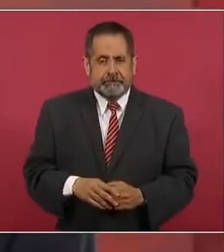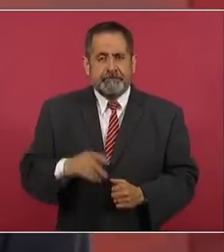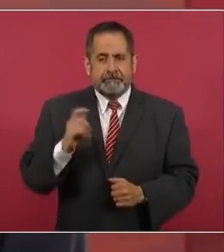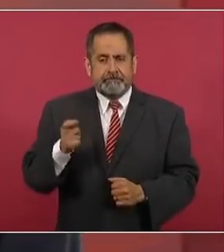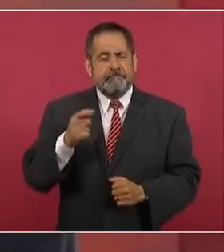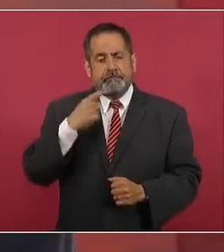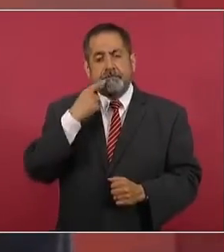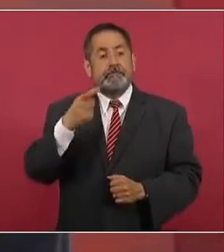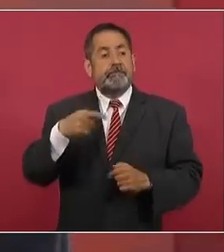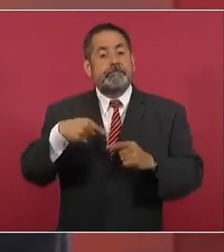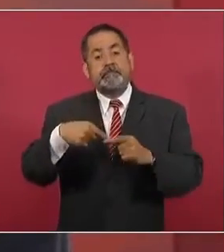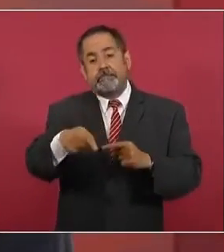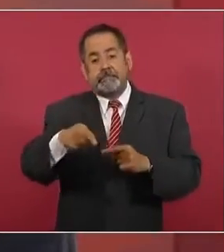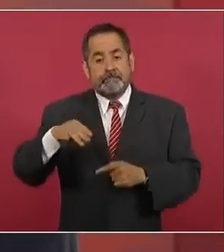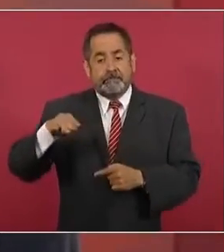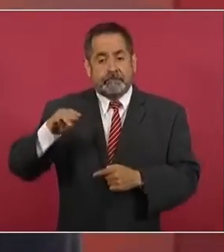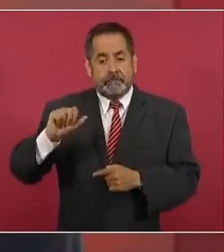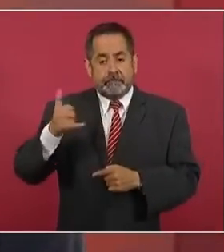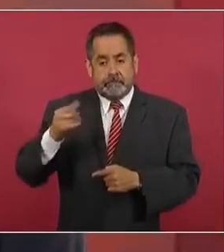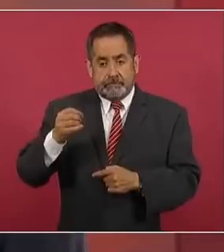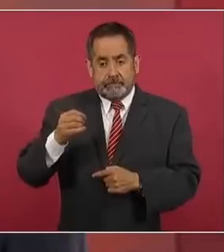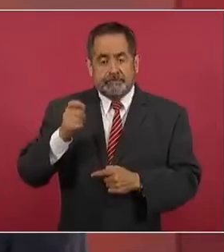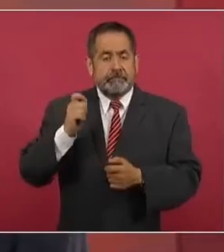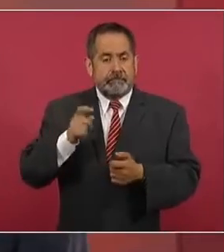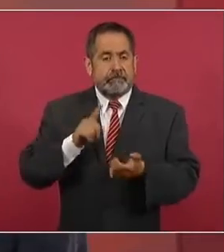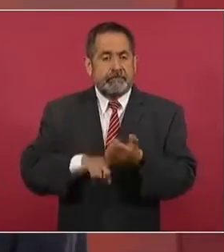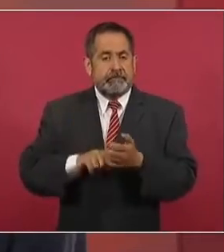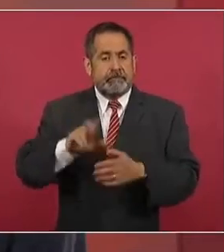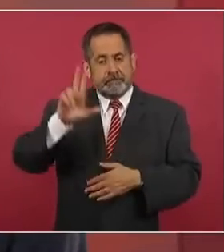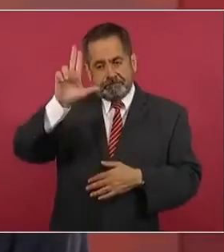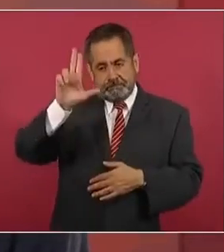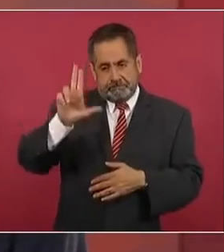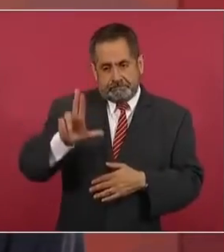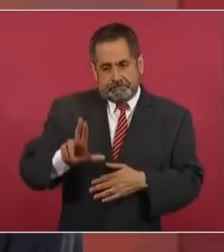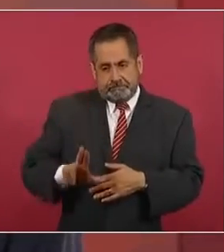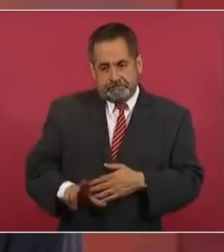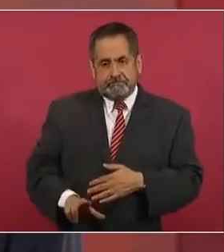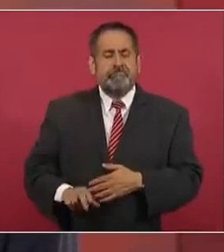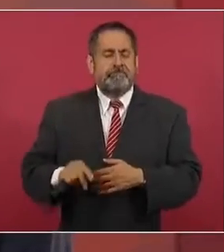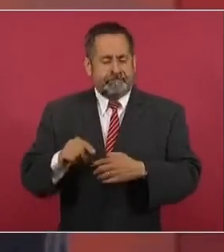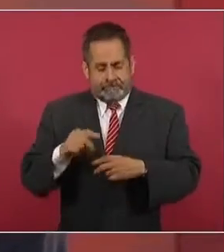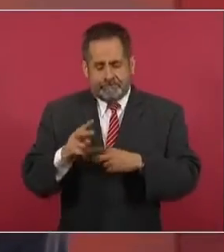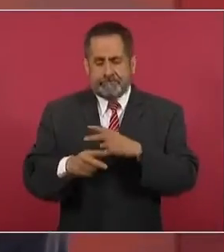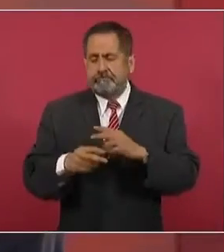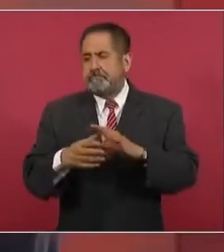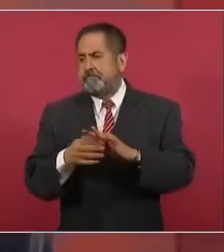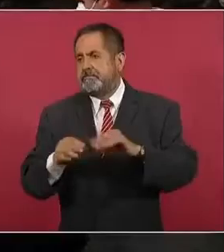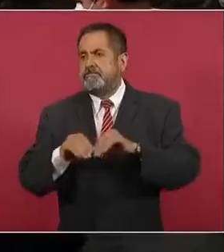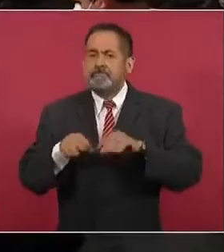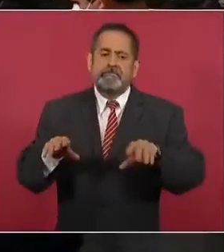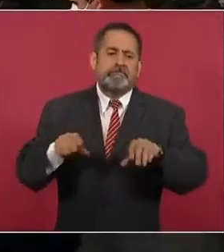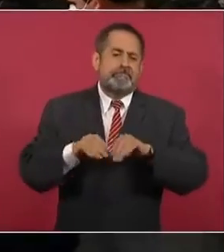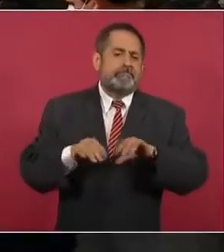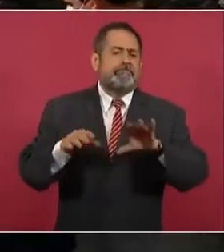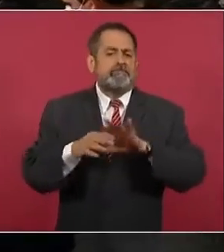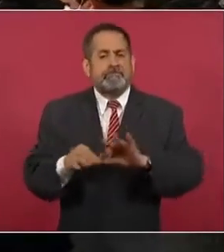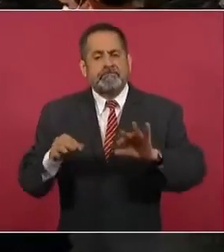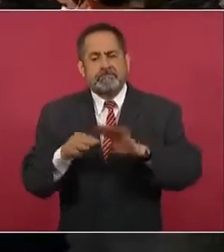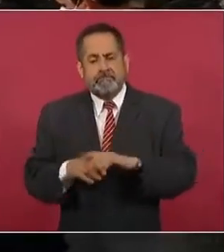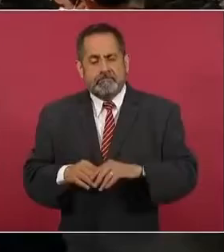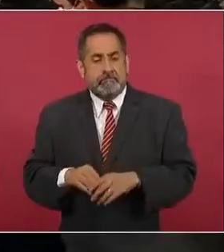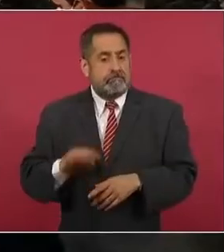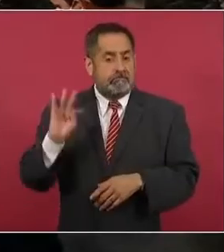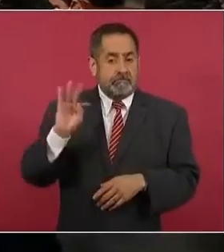mexicanos. Para ir aclarando también